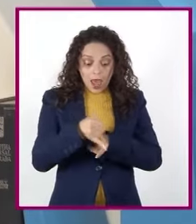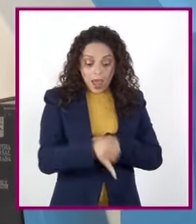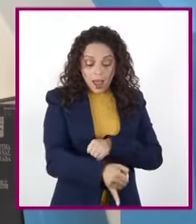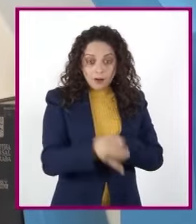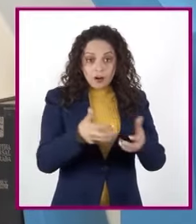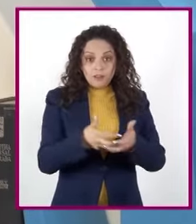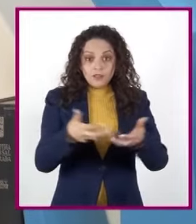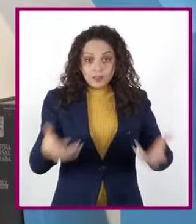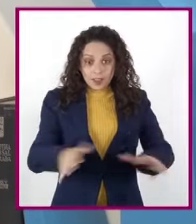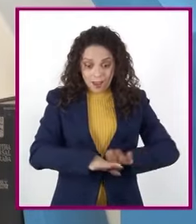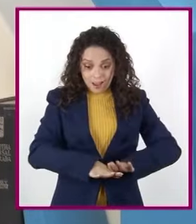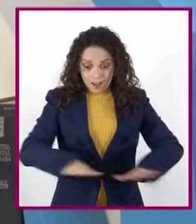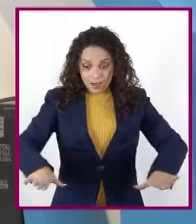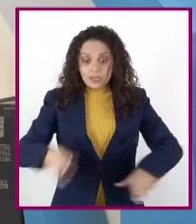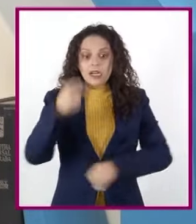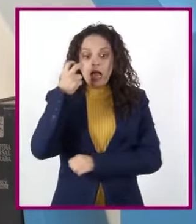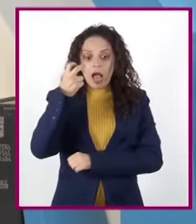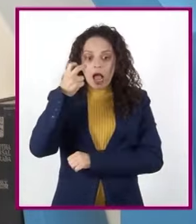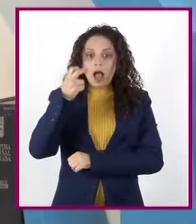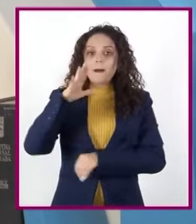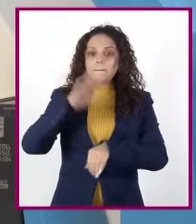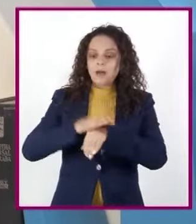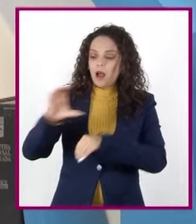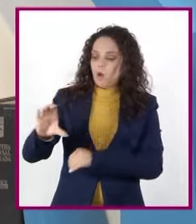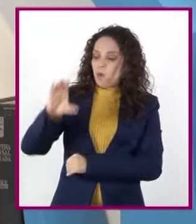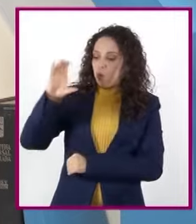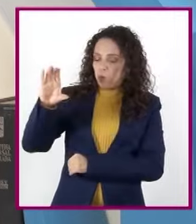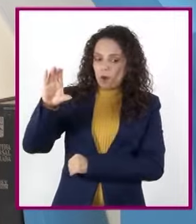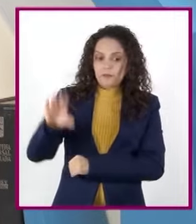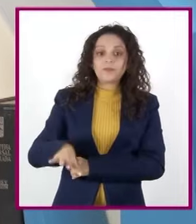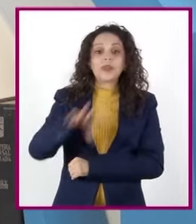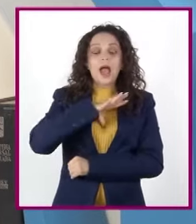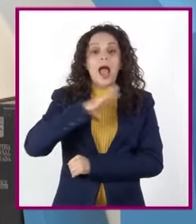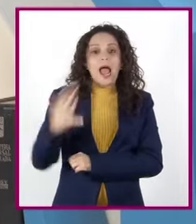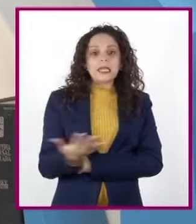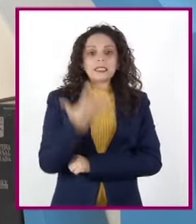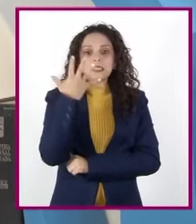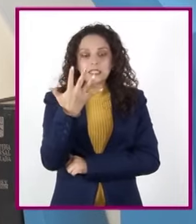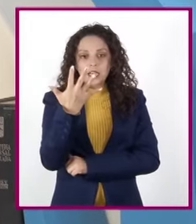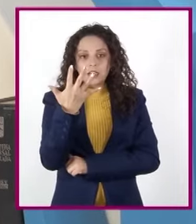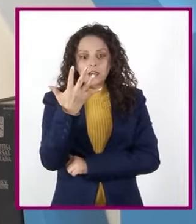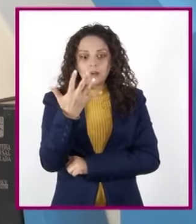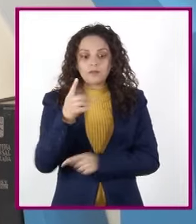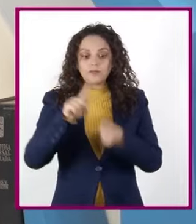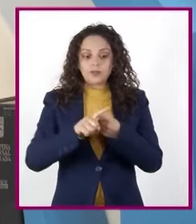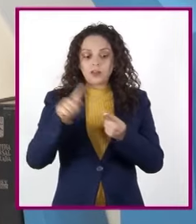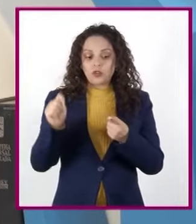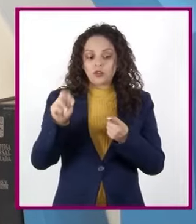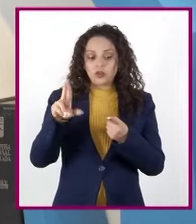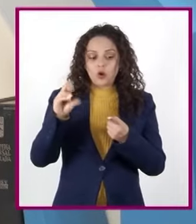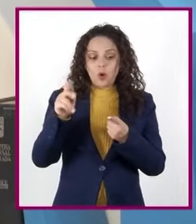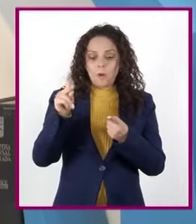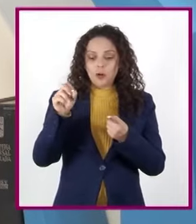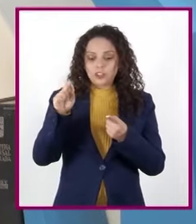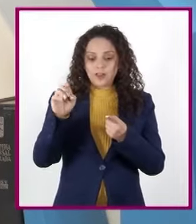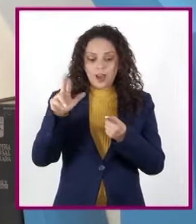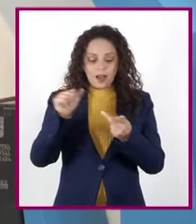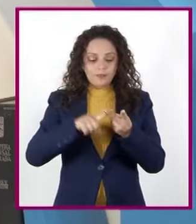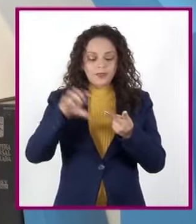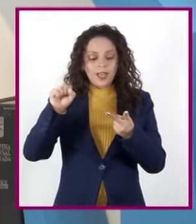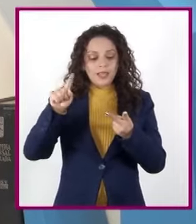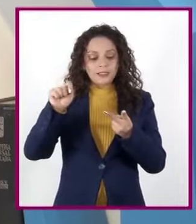aumenta la altura, podemos distinguir cinco capas, las cuales son tropósfera, estratosfera,